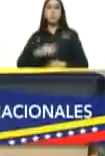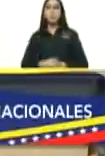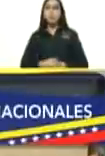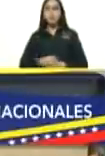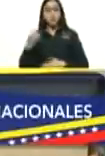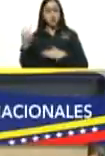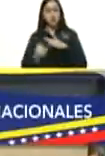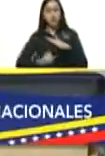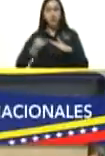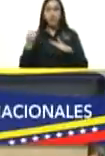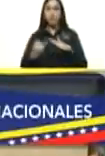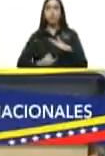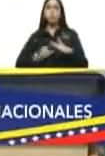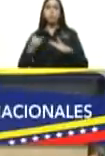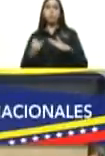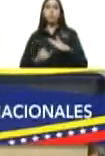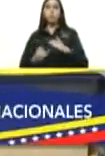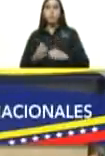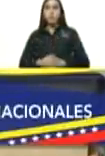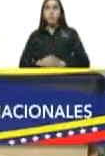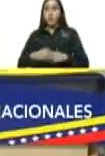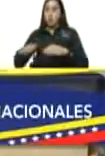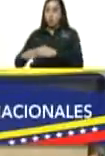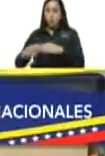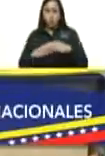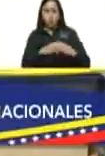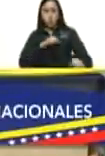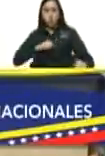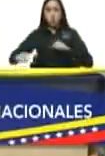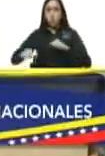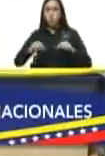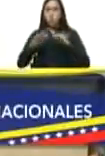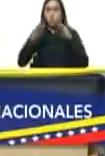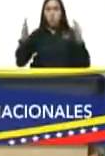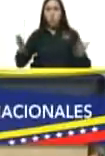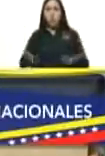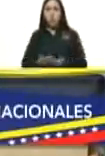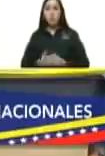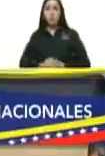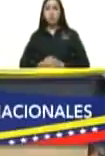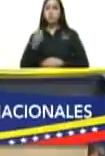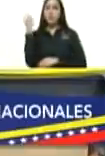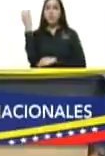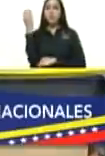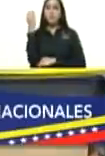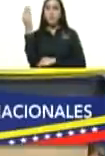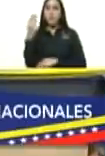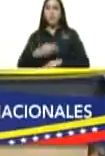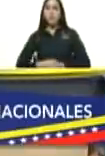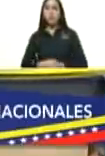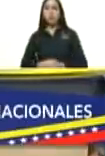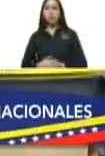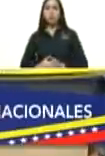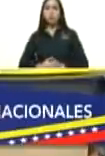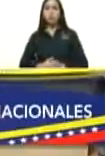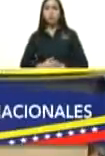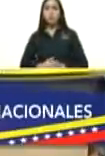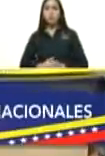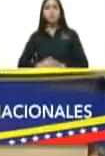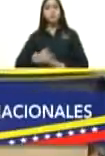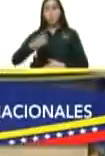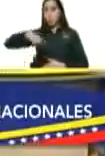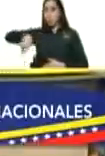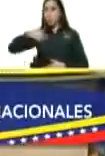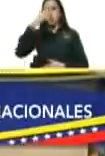instituciones de partidos de movimientos del mundo de parlamentos saben